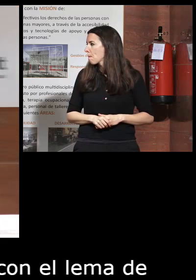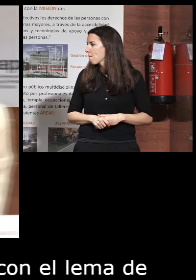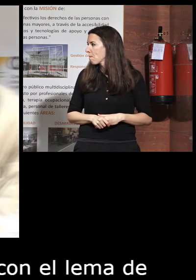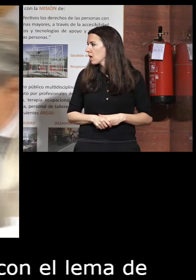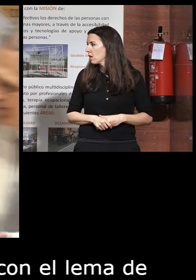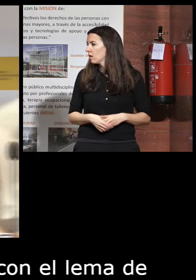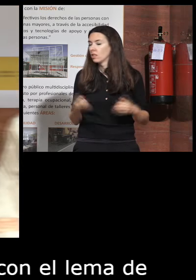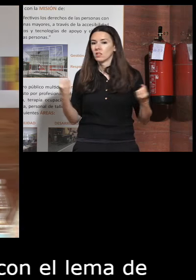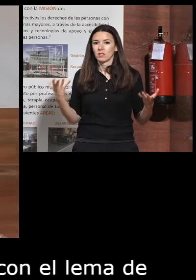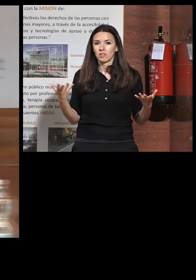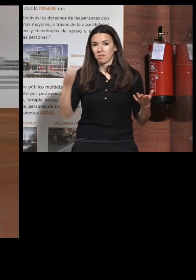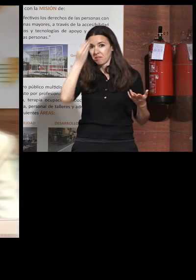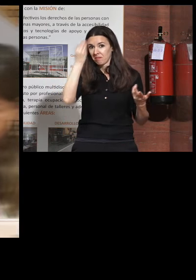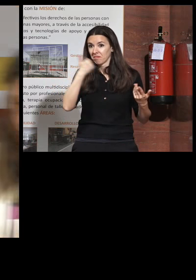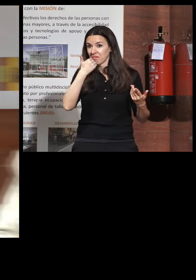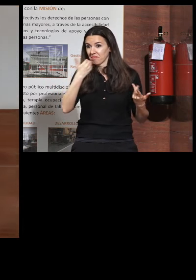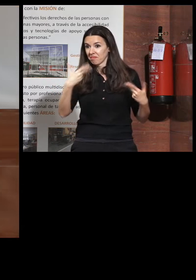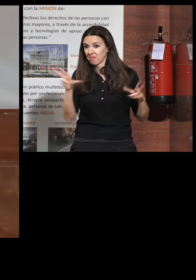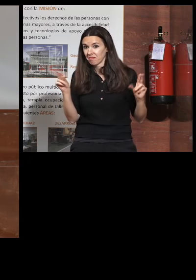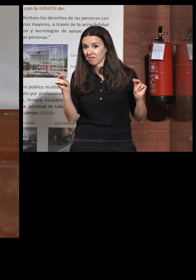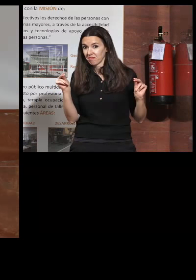bueno pues creo que voy a ir cerrando porque